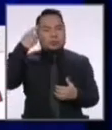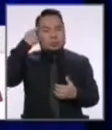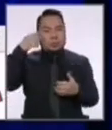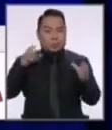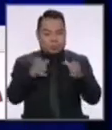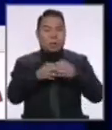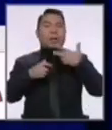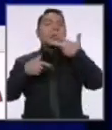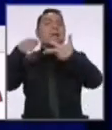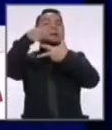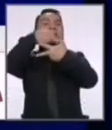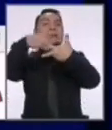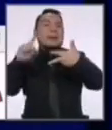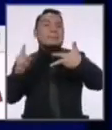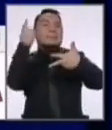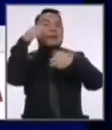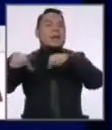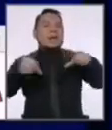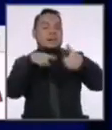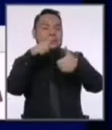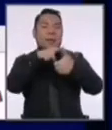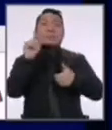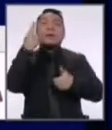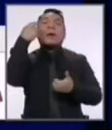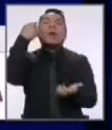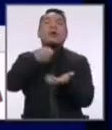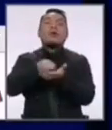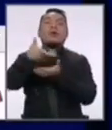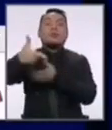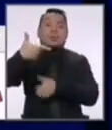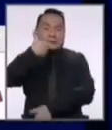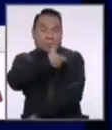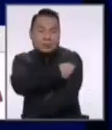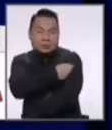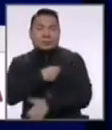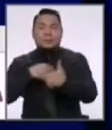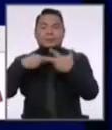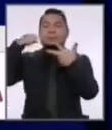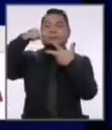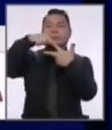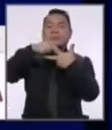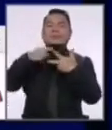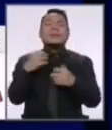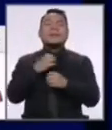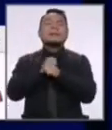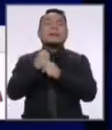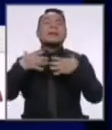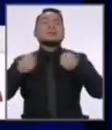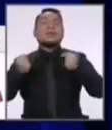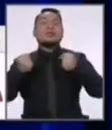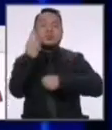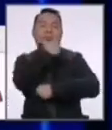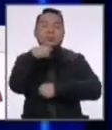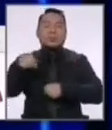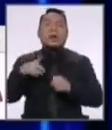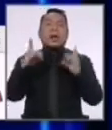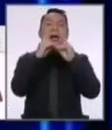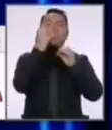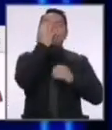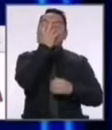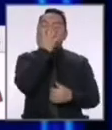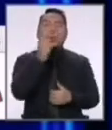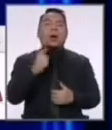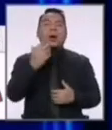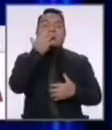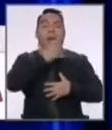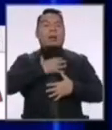puntos fundamentales. Primero, la compra y la vacunación. Segundo, el sistema de salud, las camas UCI, el oxígeno, pero